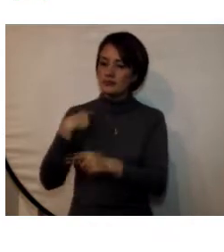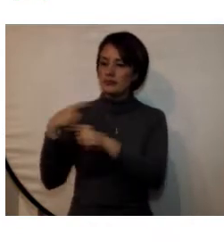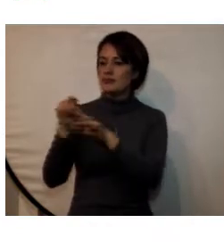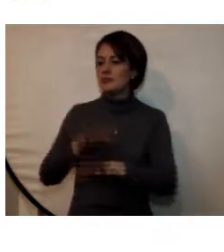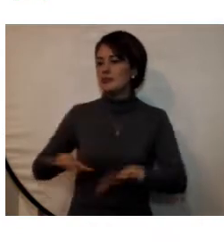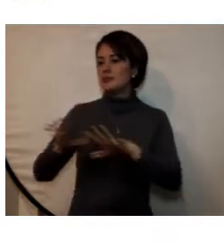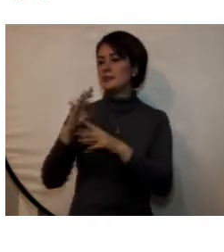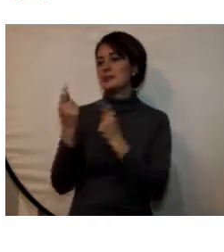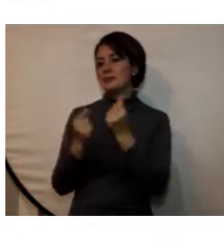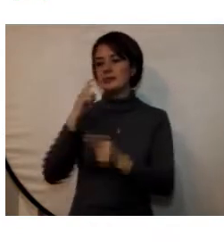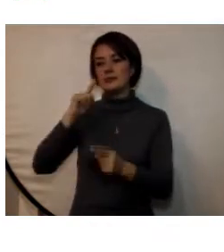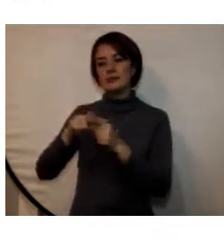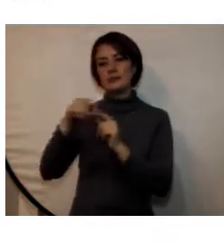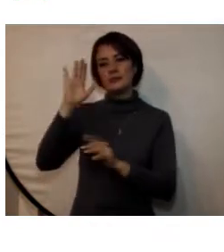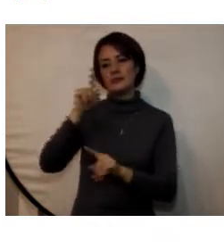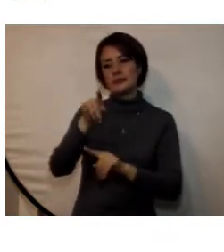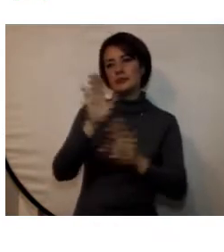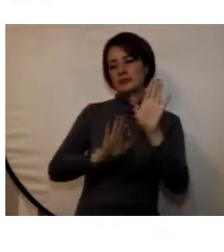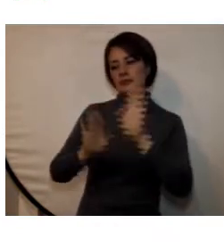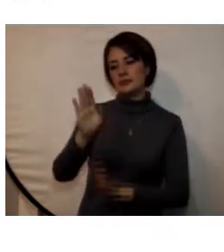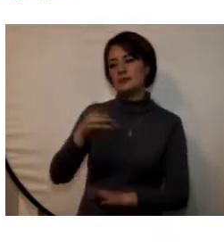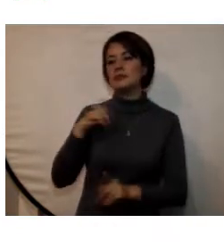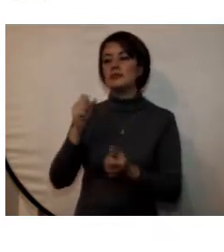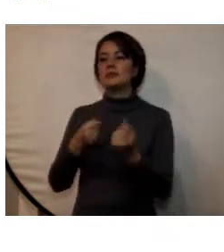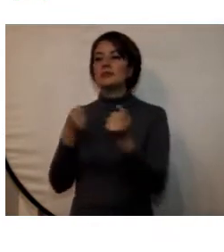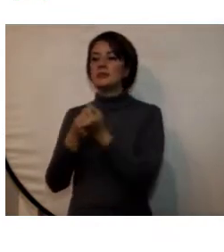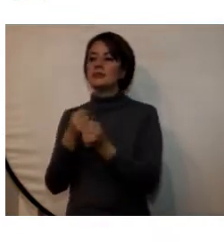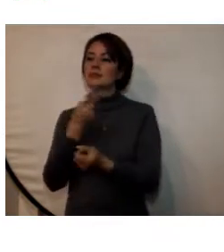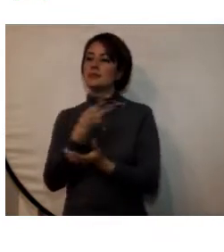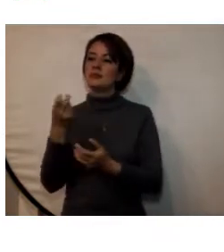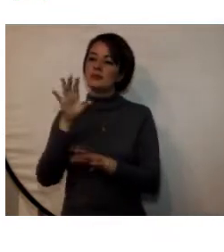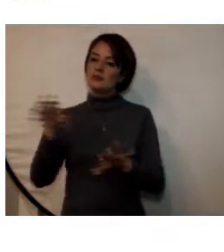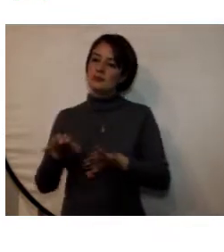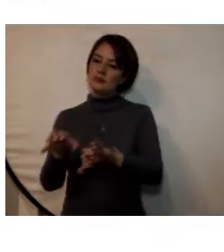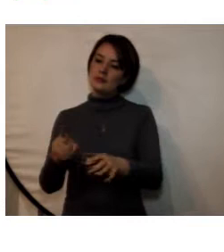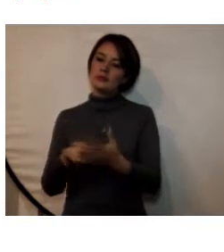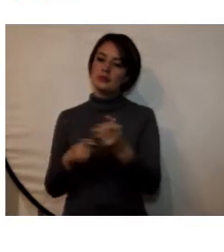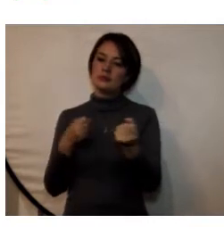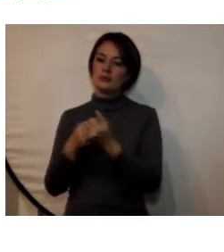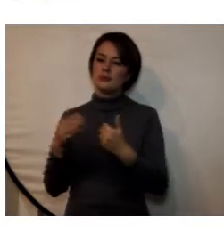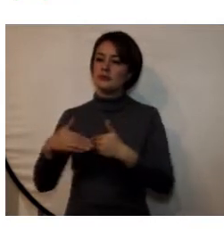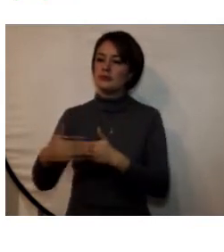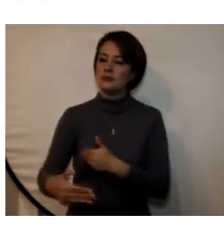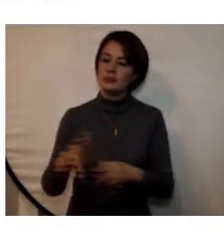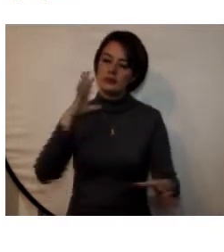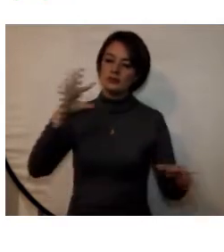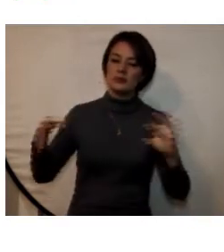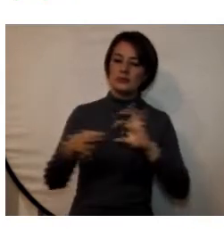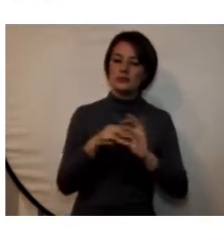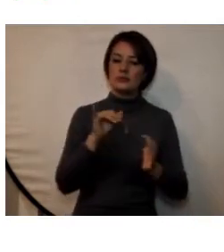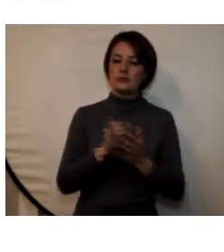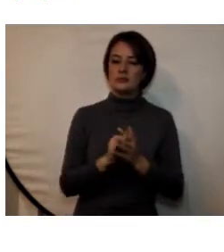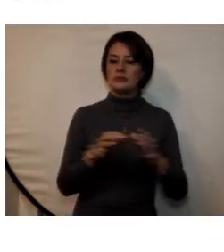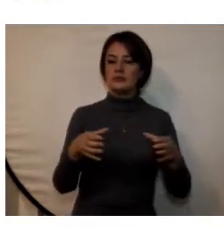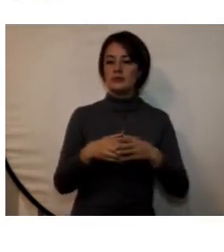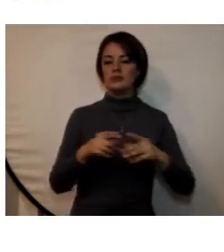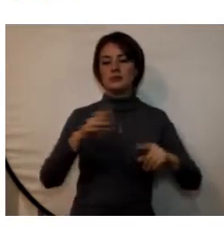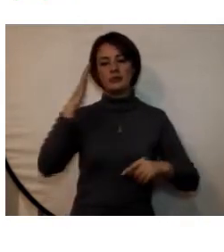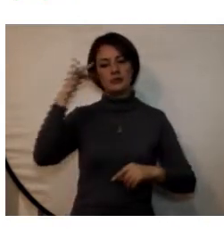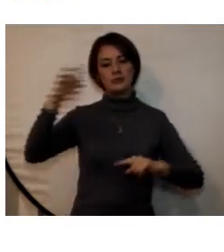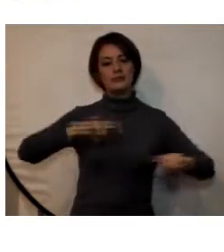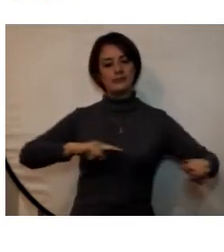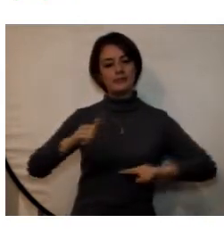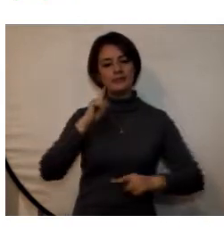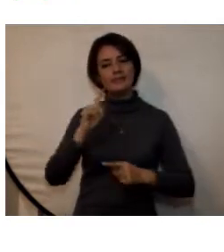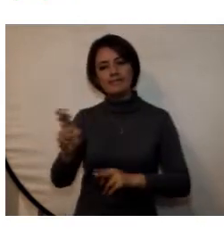económicos entre ellos el sector defensa se llevaron a cabo 200 actividades académicas de educación continua articuladas con las unidades académico-administrativas para